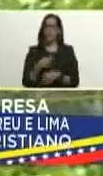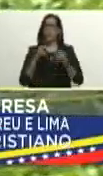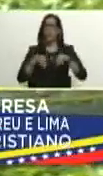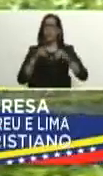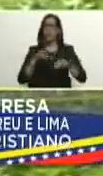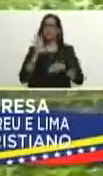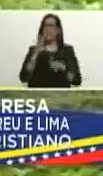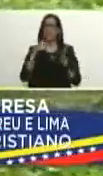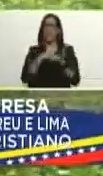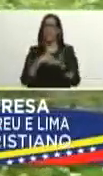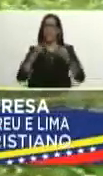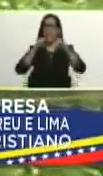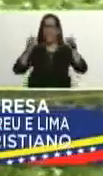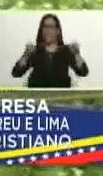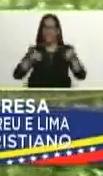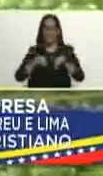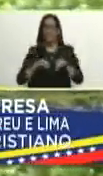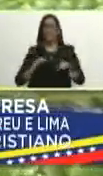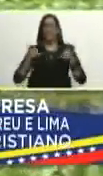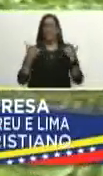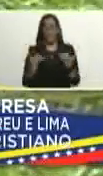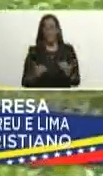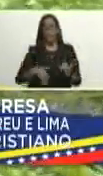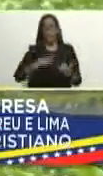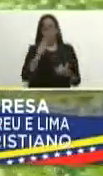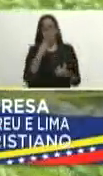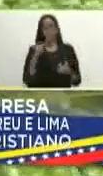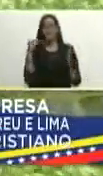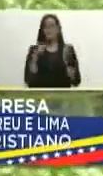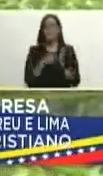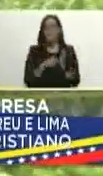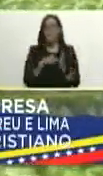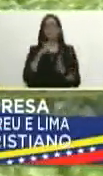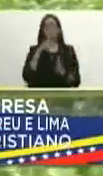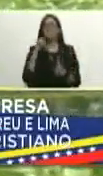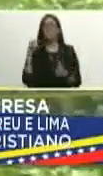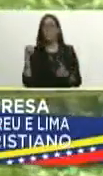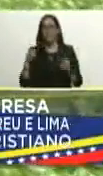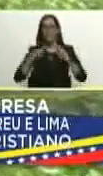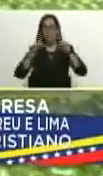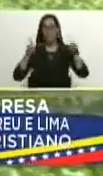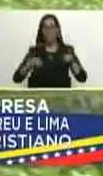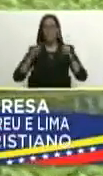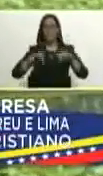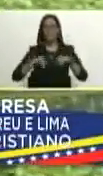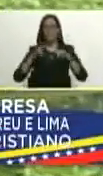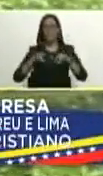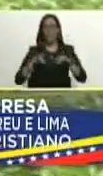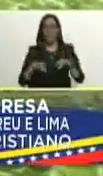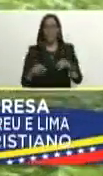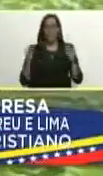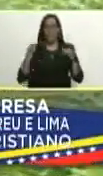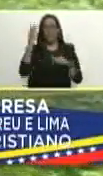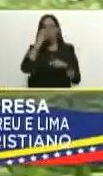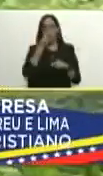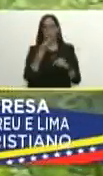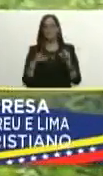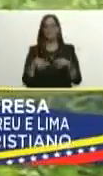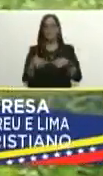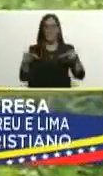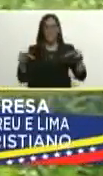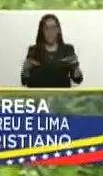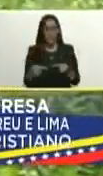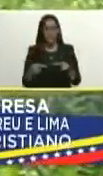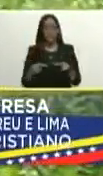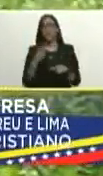de 5 mil hectáreas de las cuales podemos ver ya mil cien hectáreas presidente sembradas en este hermoso espacio en el cual